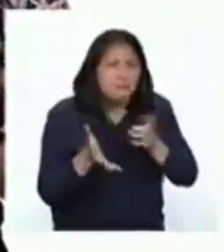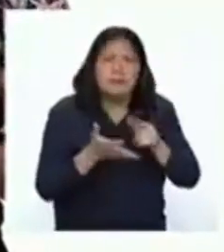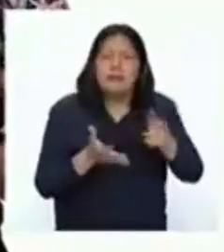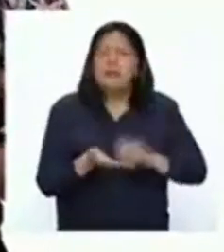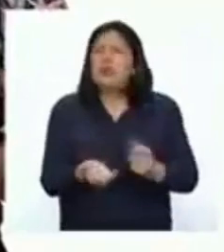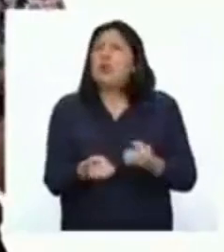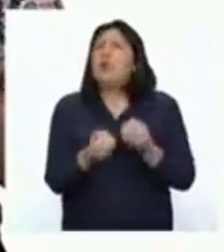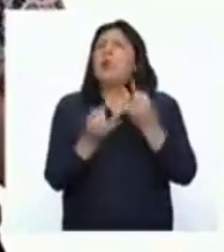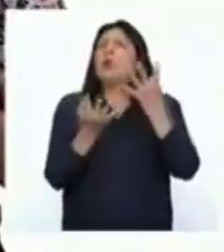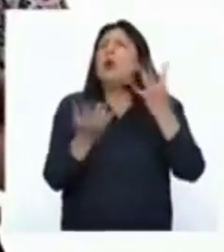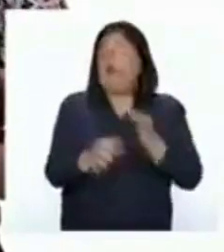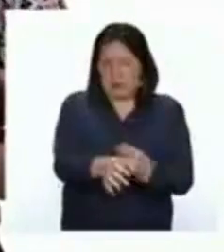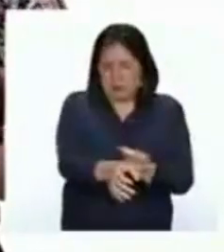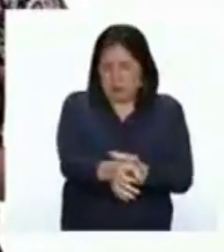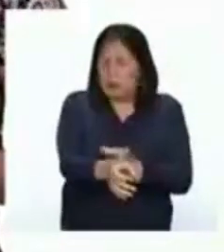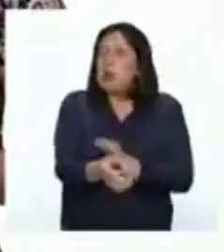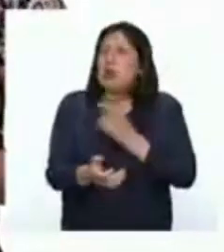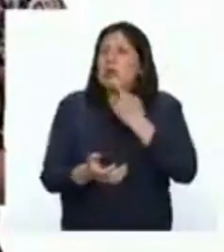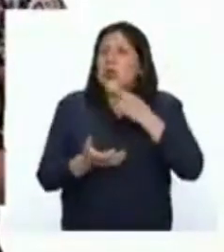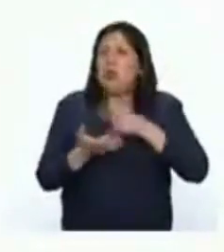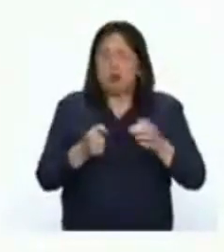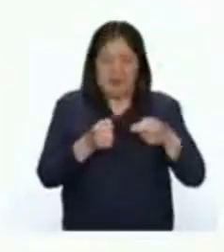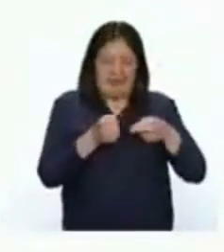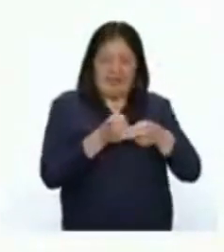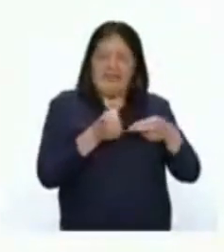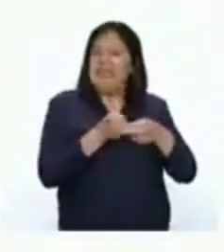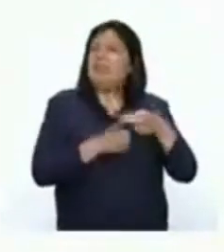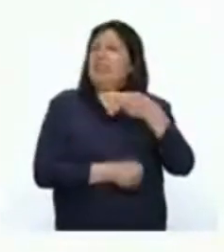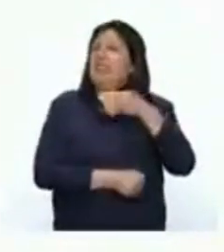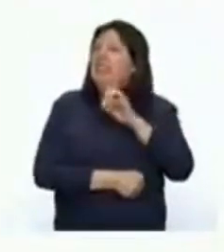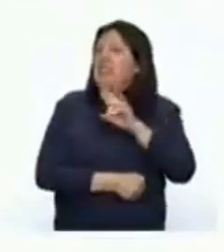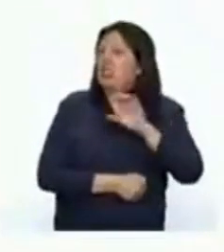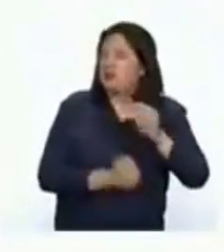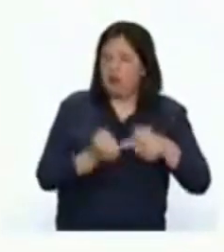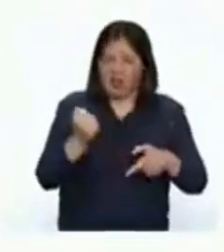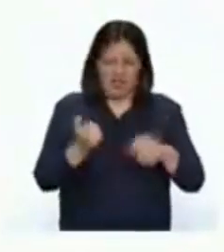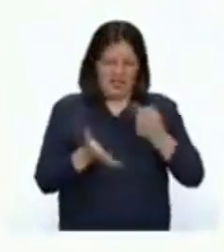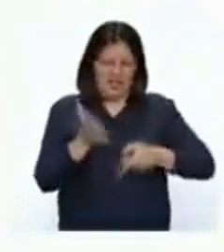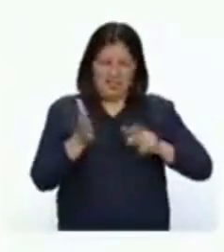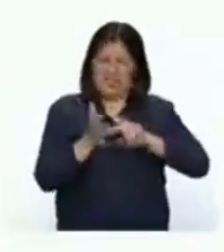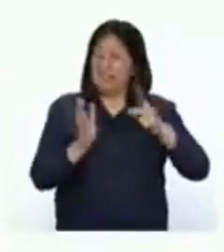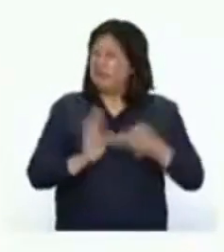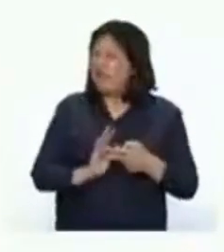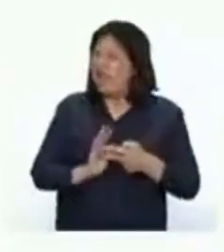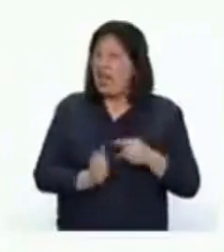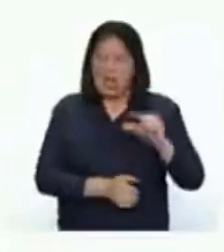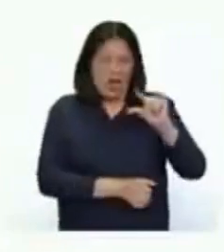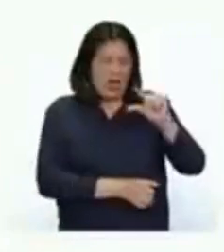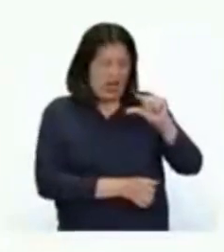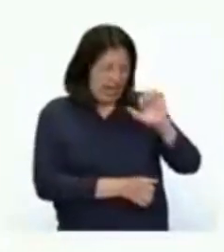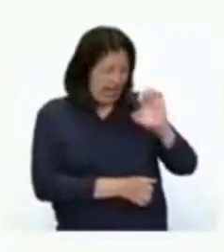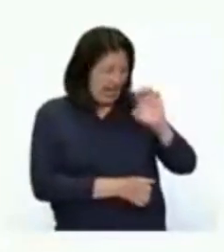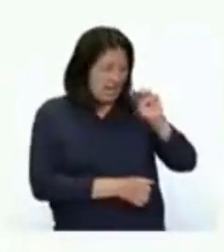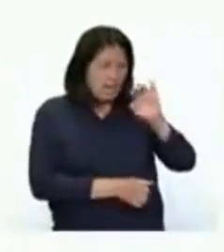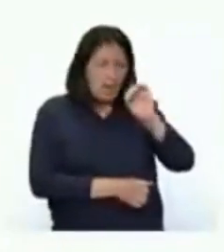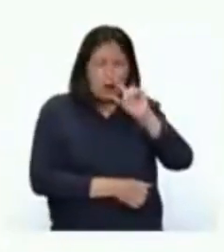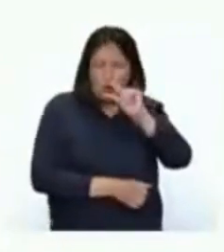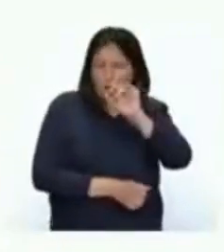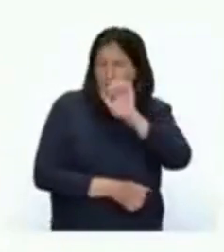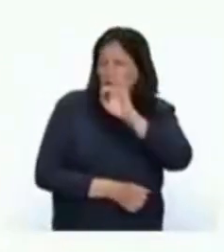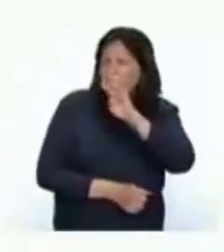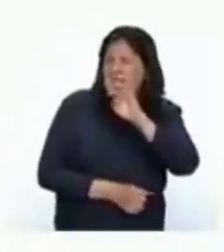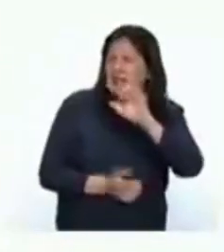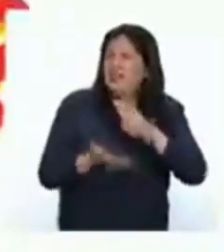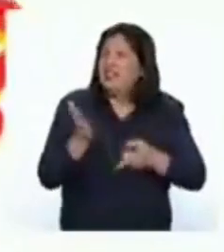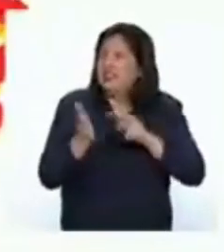y a la cantidad de hierro en sus glóbulos rojos. Pero, ¿qué es la hemoglobina? Ustedes saben cuál es la relación